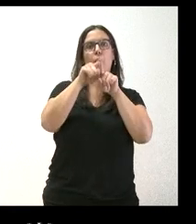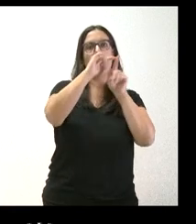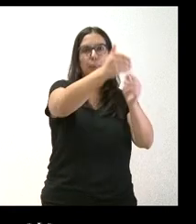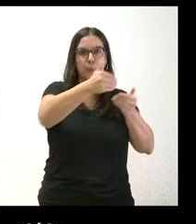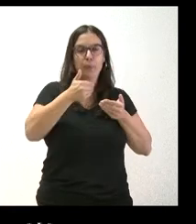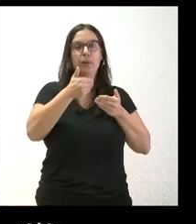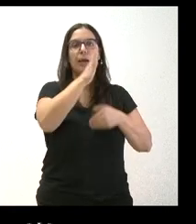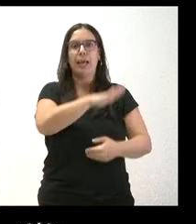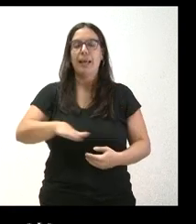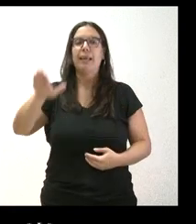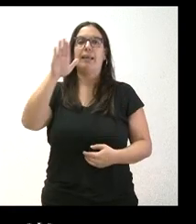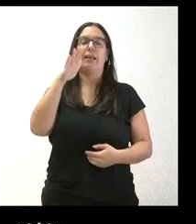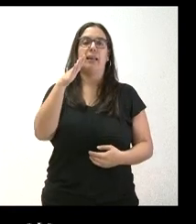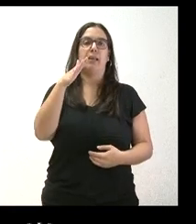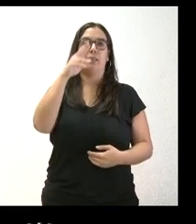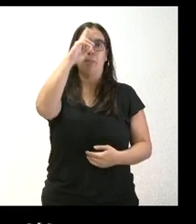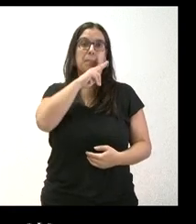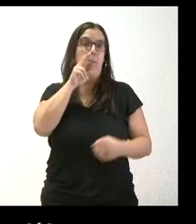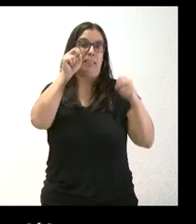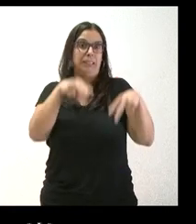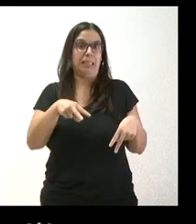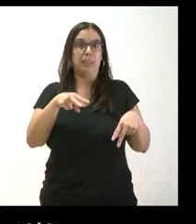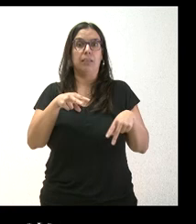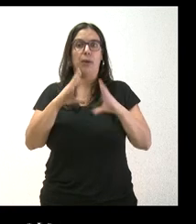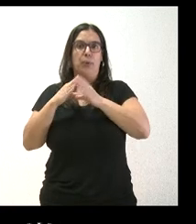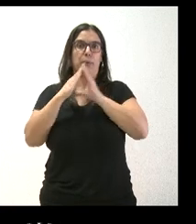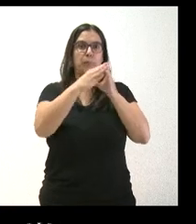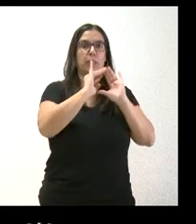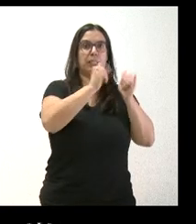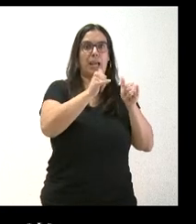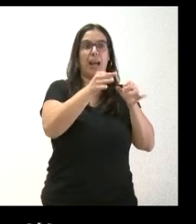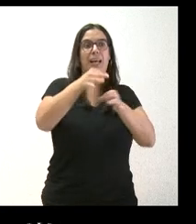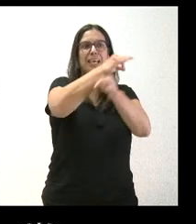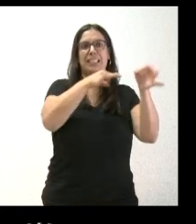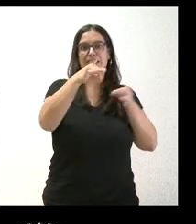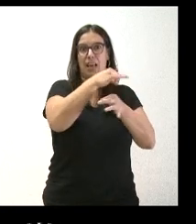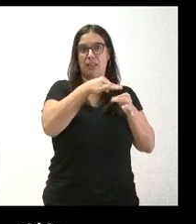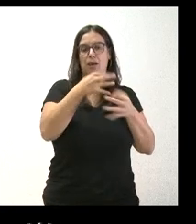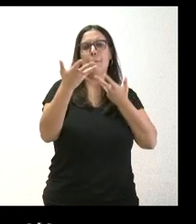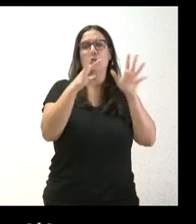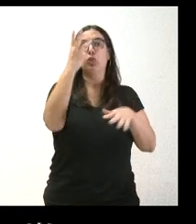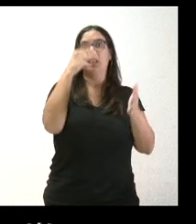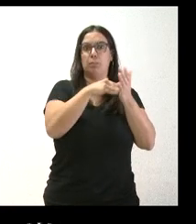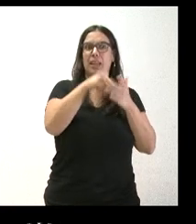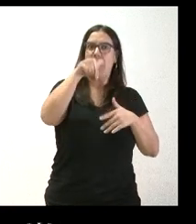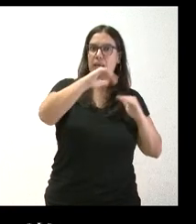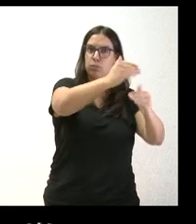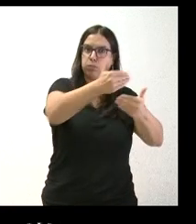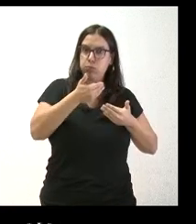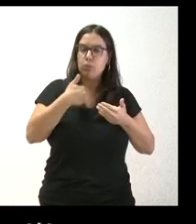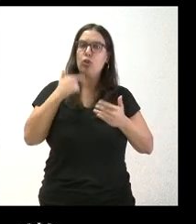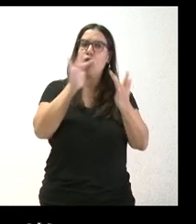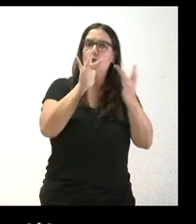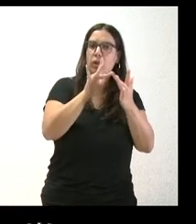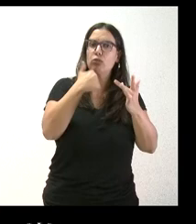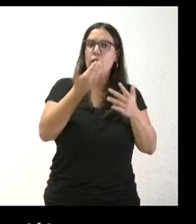no acompañados que llegan a las islas. Lo ha cifrado en unos tres mil. No sé si Castilla y León estaría dispuestas y se han puesto en contacto con Canarias para